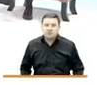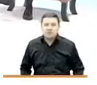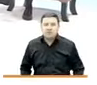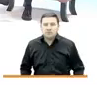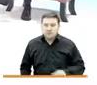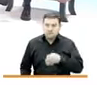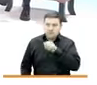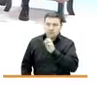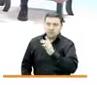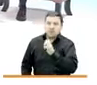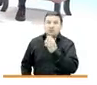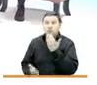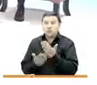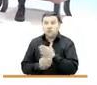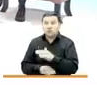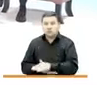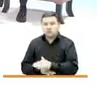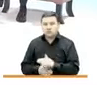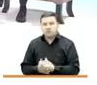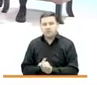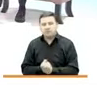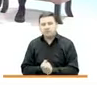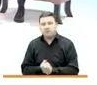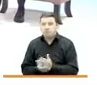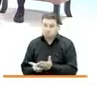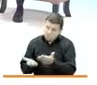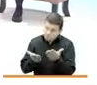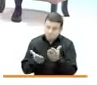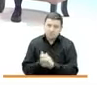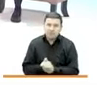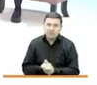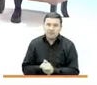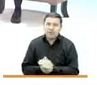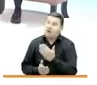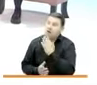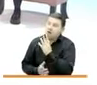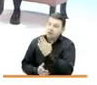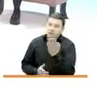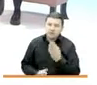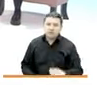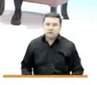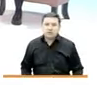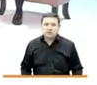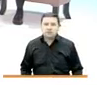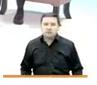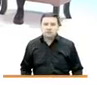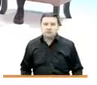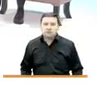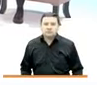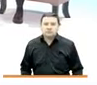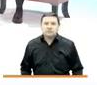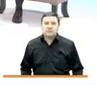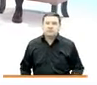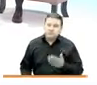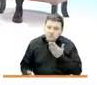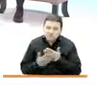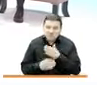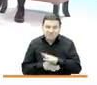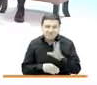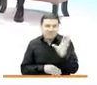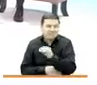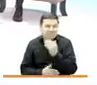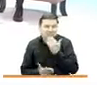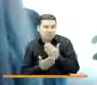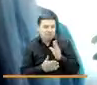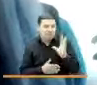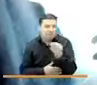Buenas tardes. Adelante. Tiene usted la palabra. Señora. Muy buenas tardes a todos y todas